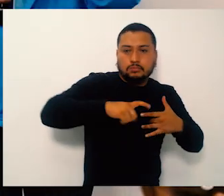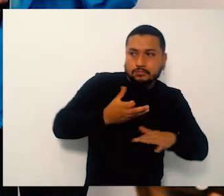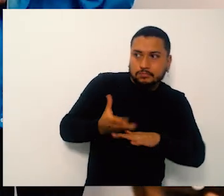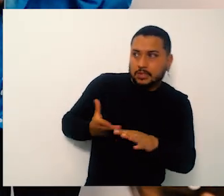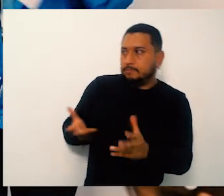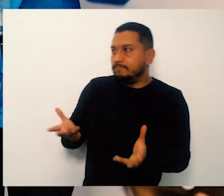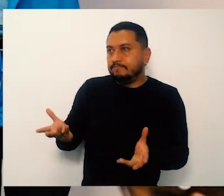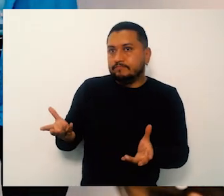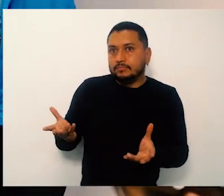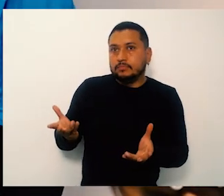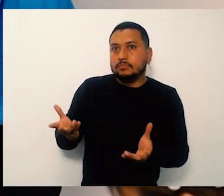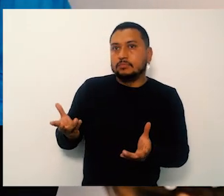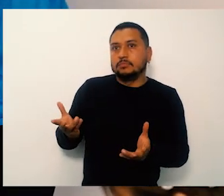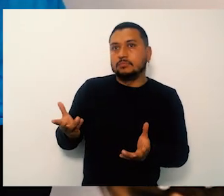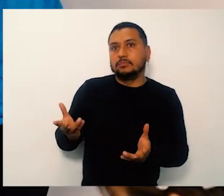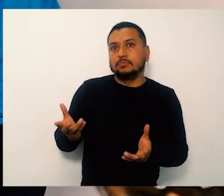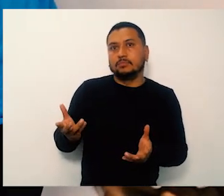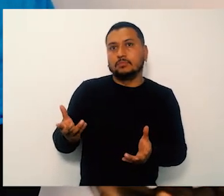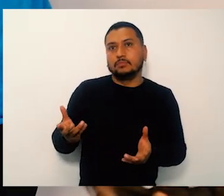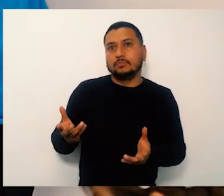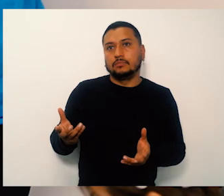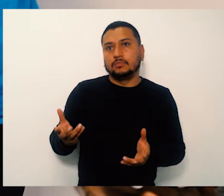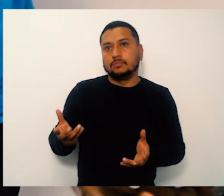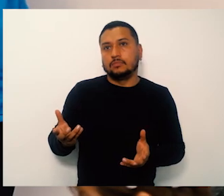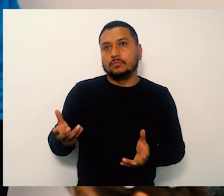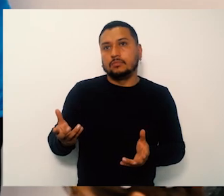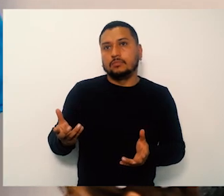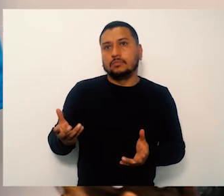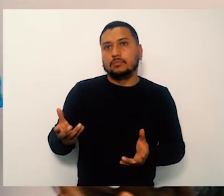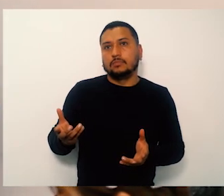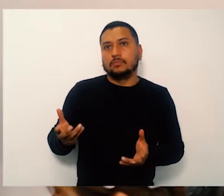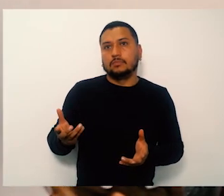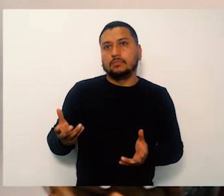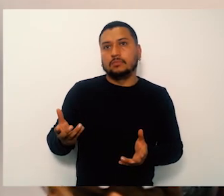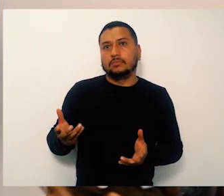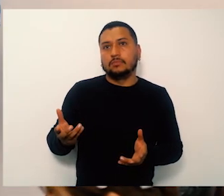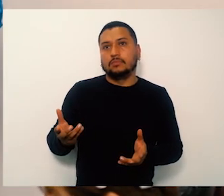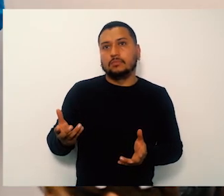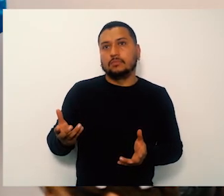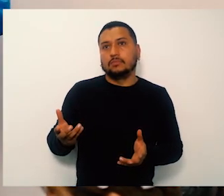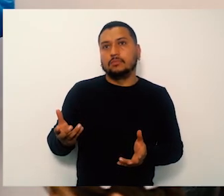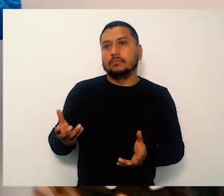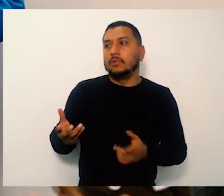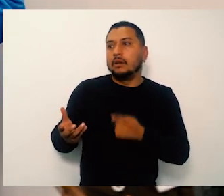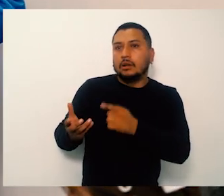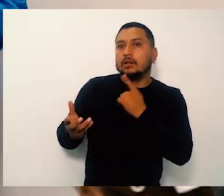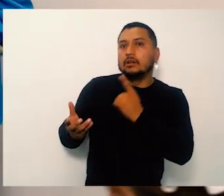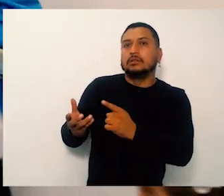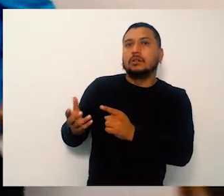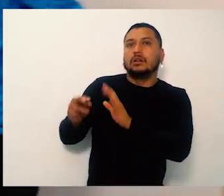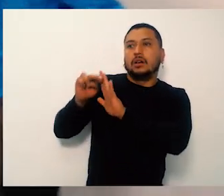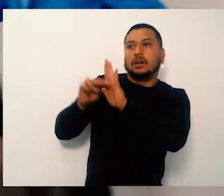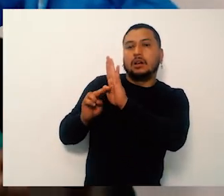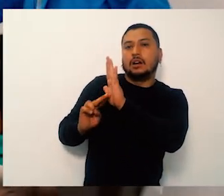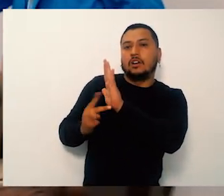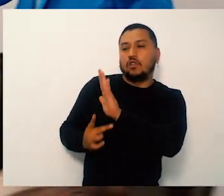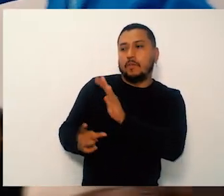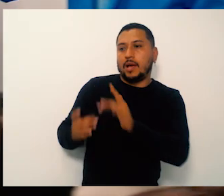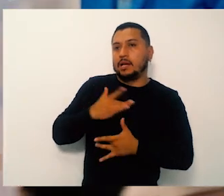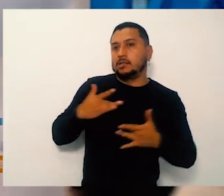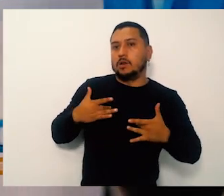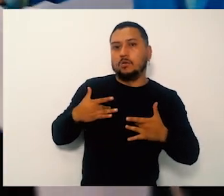y que haya credibilidad tanto en la Secretaría de la Salud como en la alcaldía de la Universidad. Muchas gracias doctor. Muchas gracias. Perfecto.